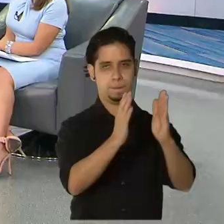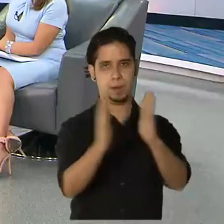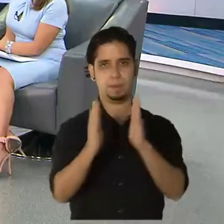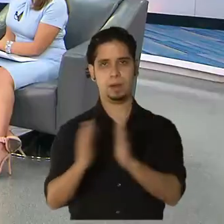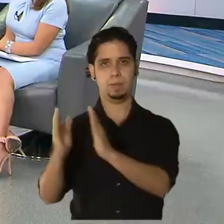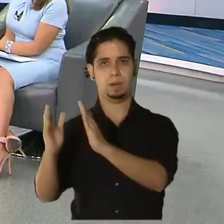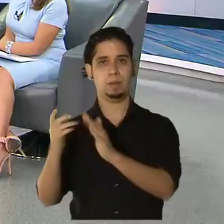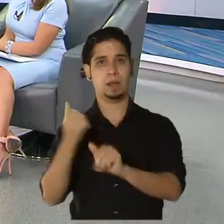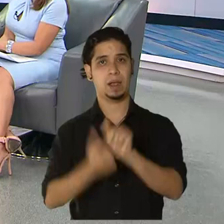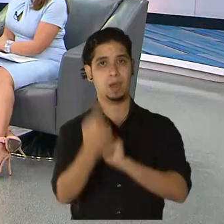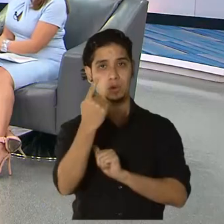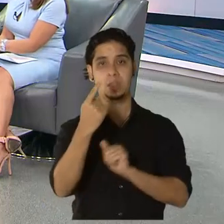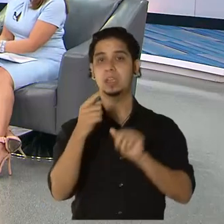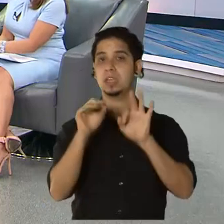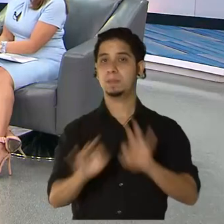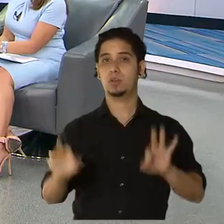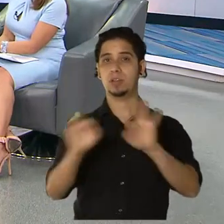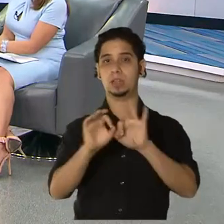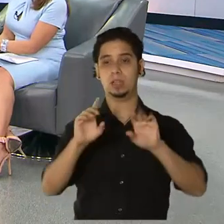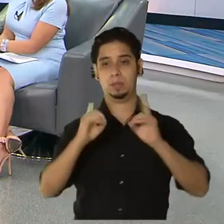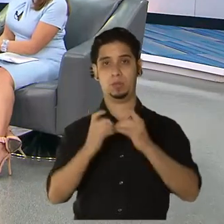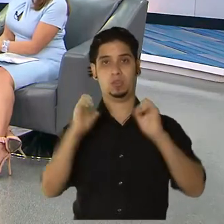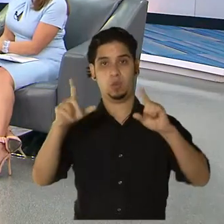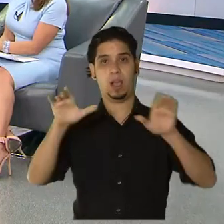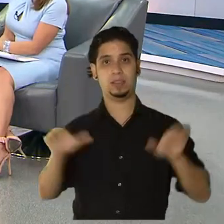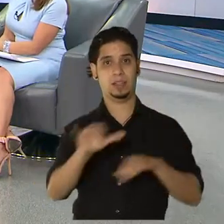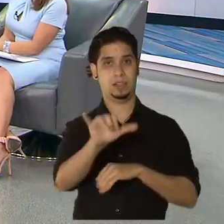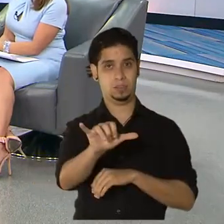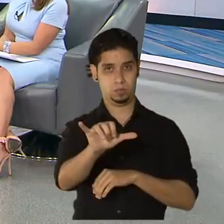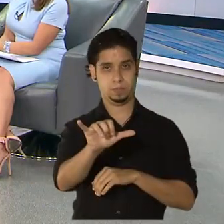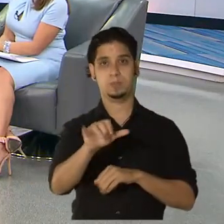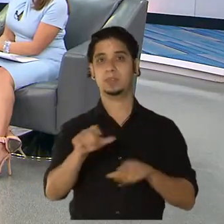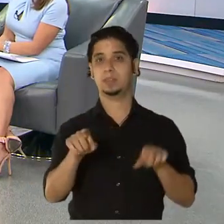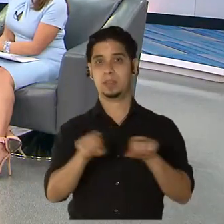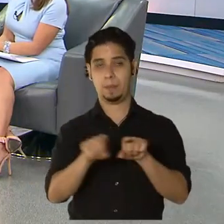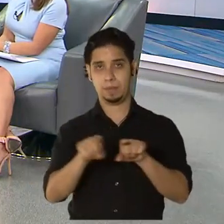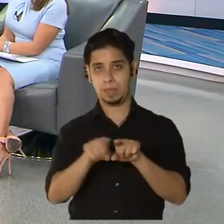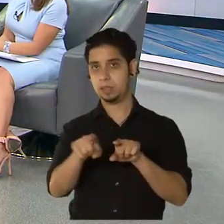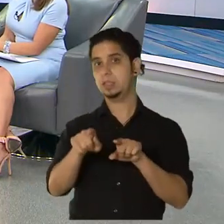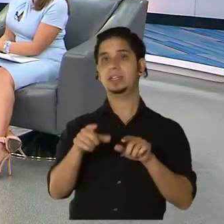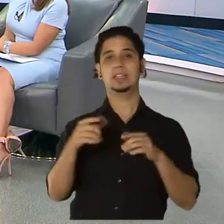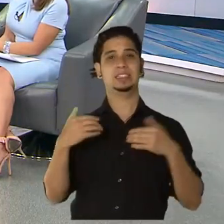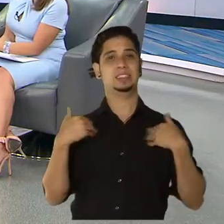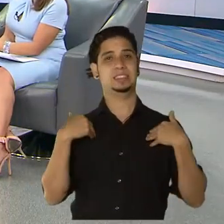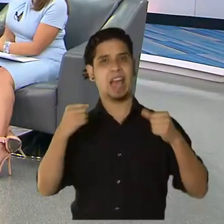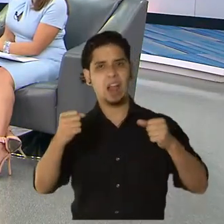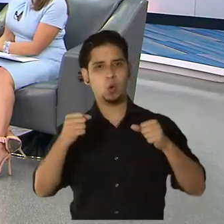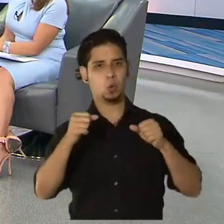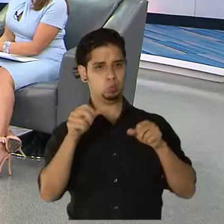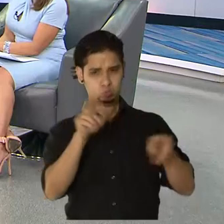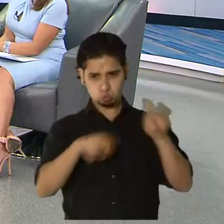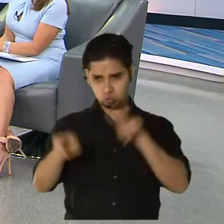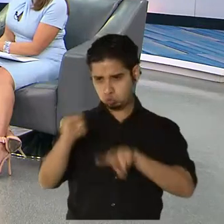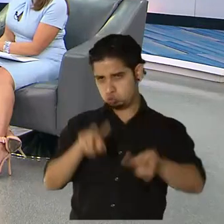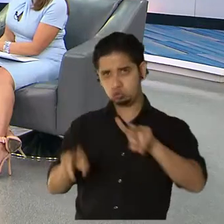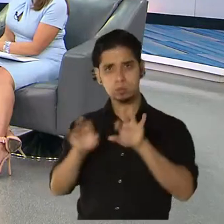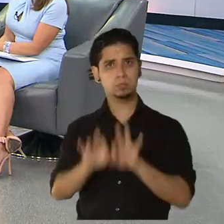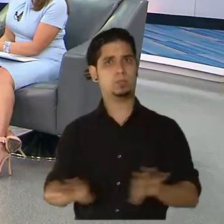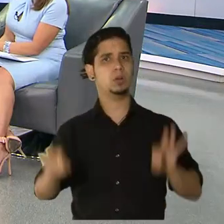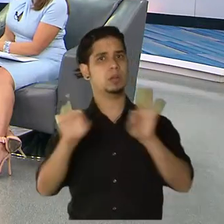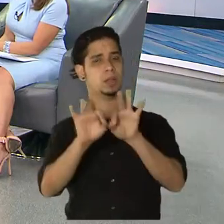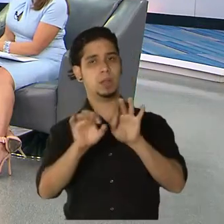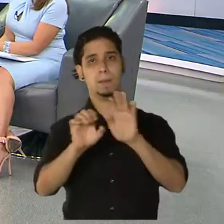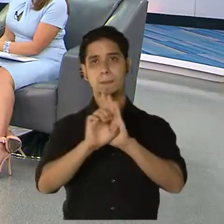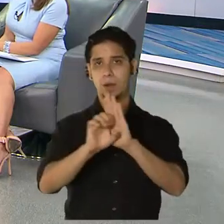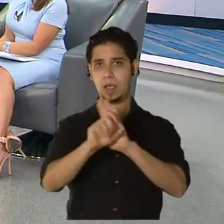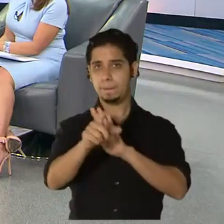Departamento de Educación tiene que estar eso y tiene que hacer un checklist. Salud tiene un sistema robusto de monitoreo. Todos los estudiantes y el personal